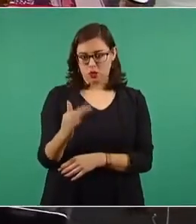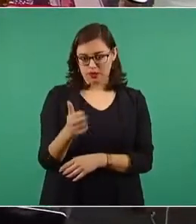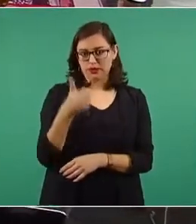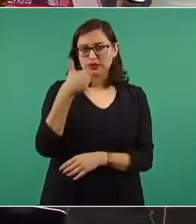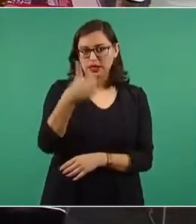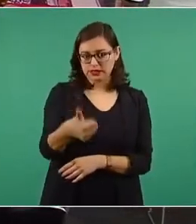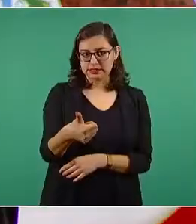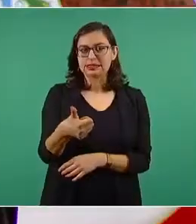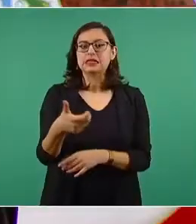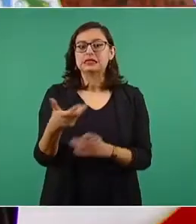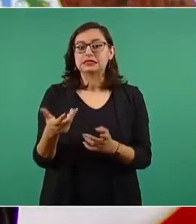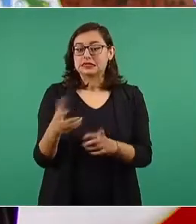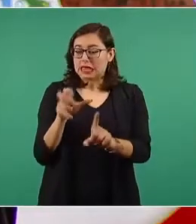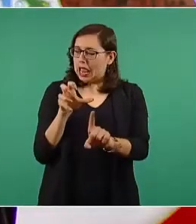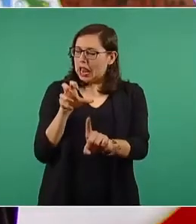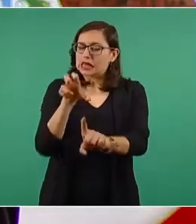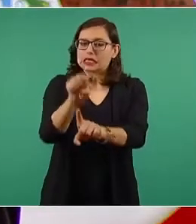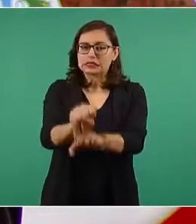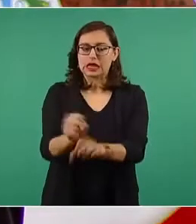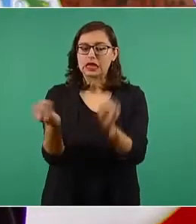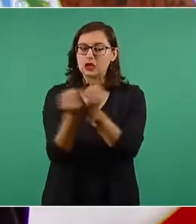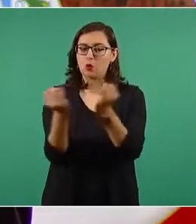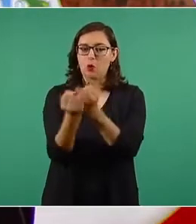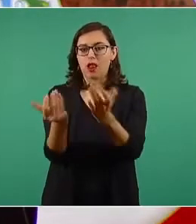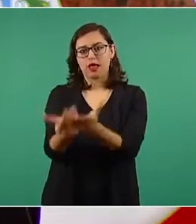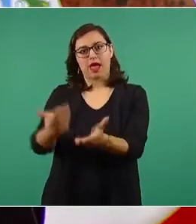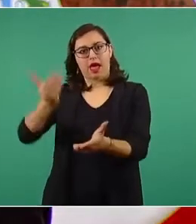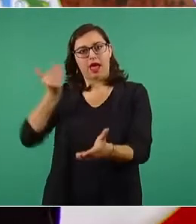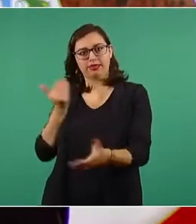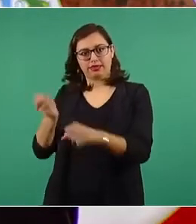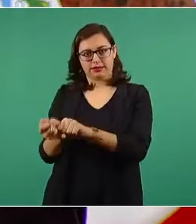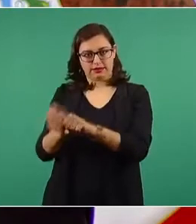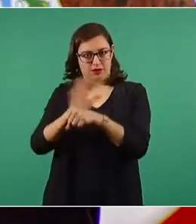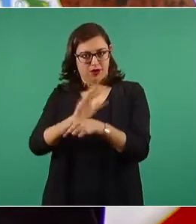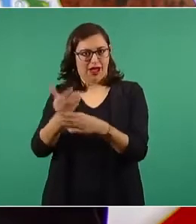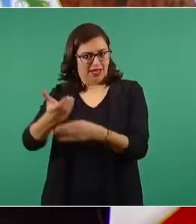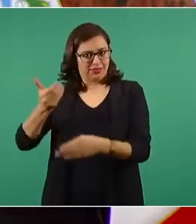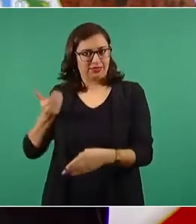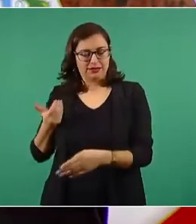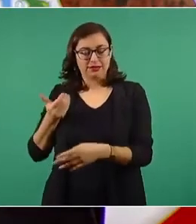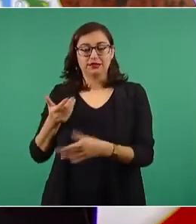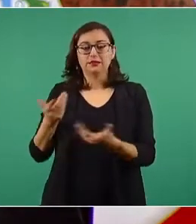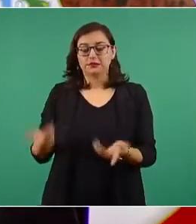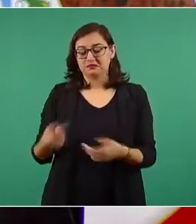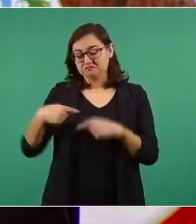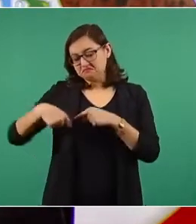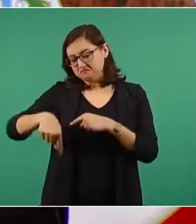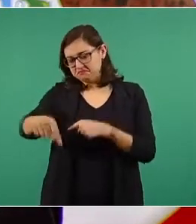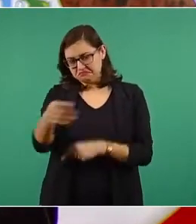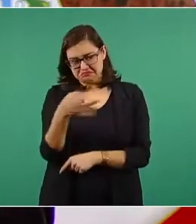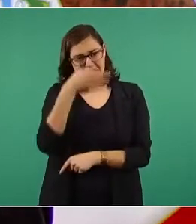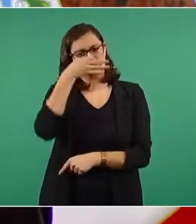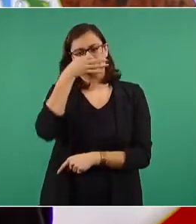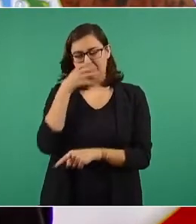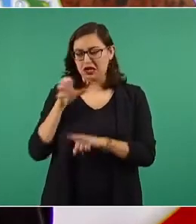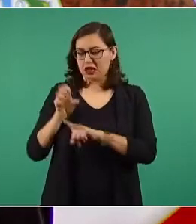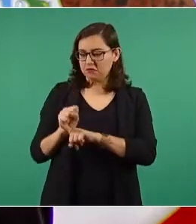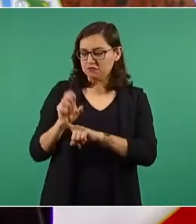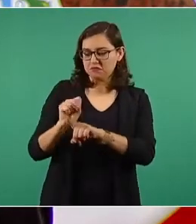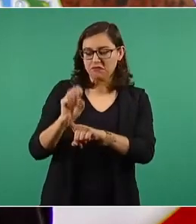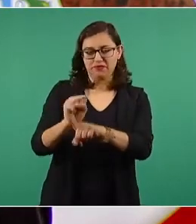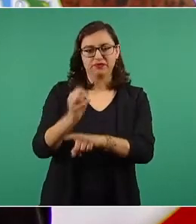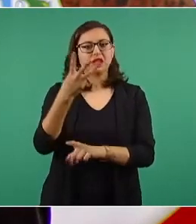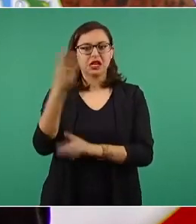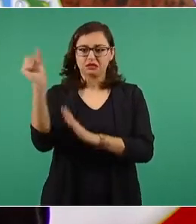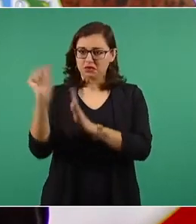estar como antes de la crisis sanitaria. Esto lo vamos a lograr en los próximos tres meses.